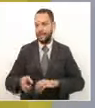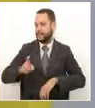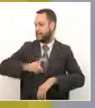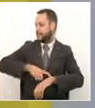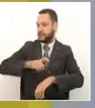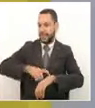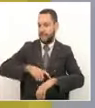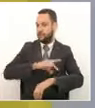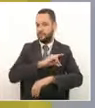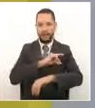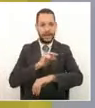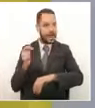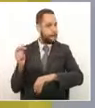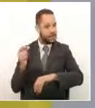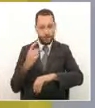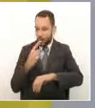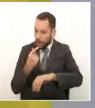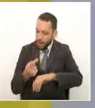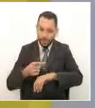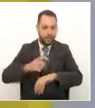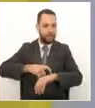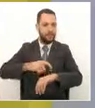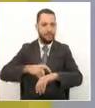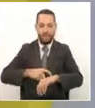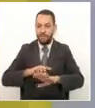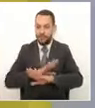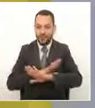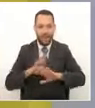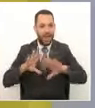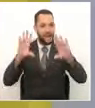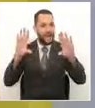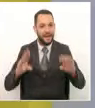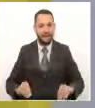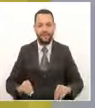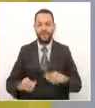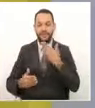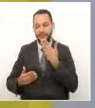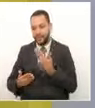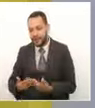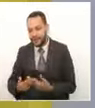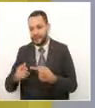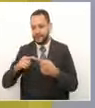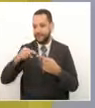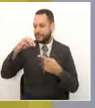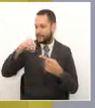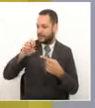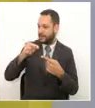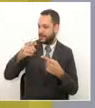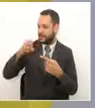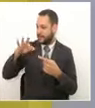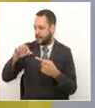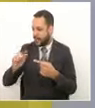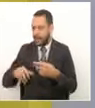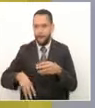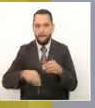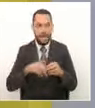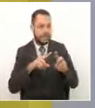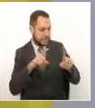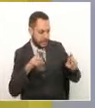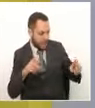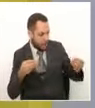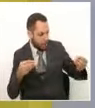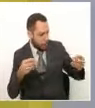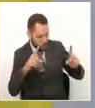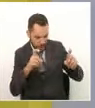tiempo ha pasado volando y se nos ha concluido doctora margarita la hora y tenemos todavía muchos